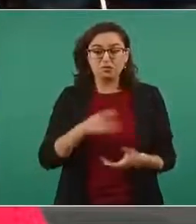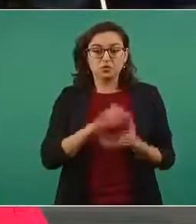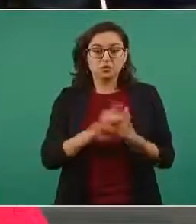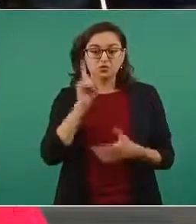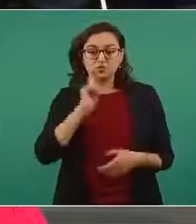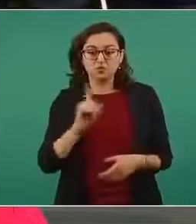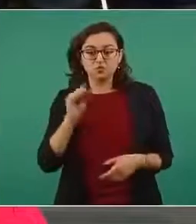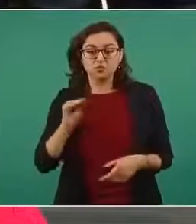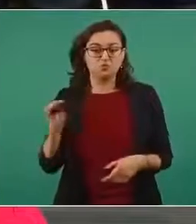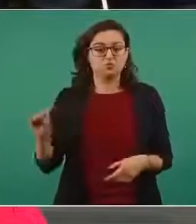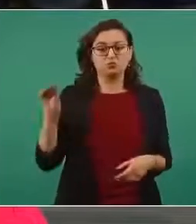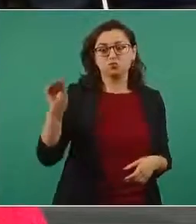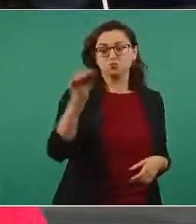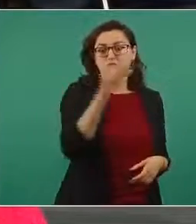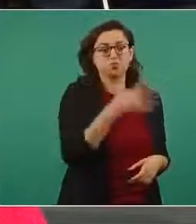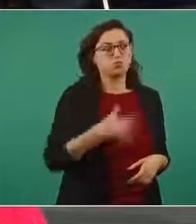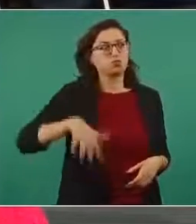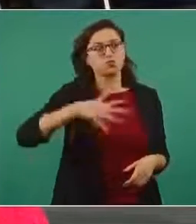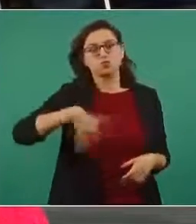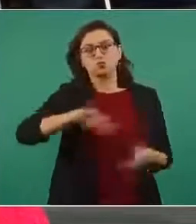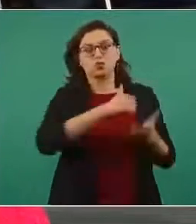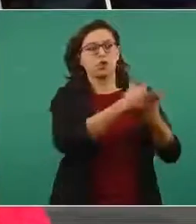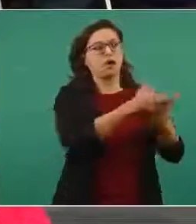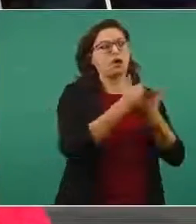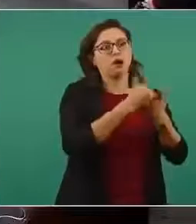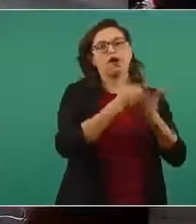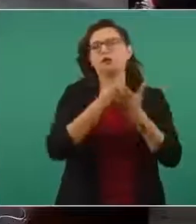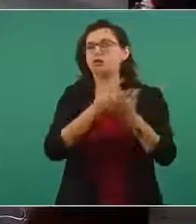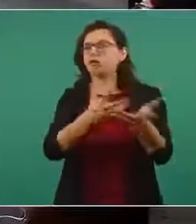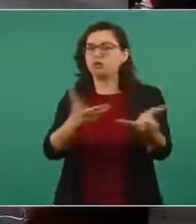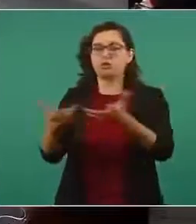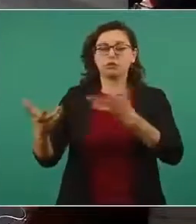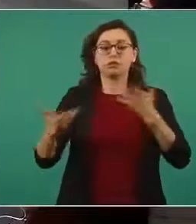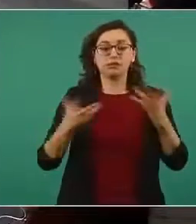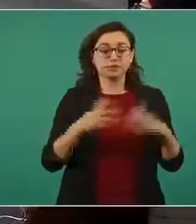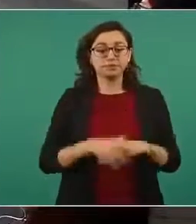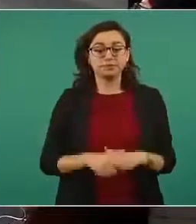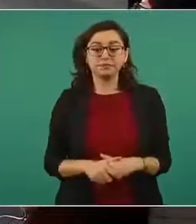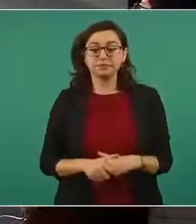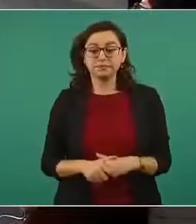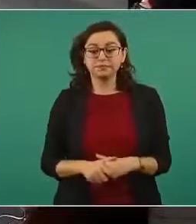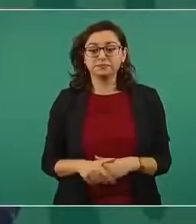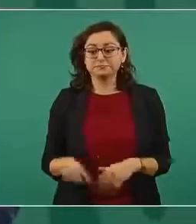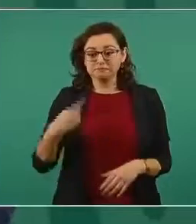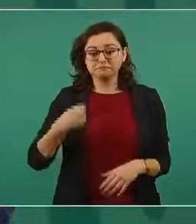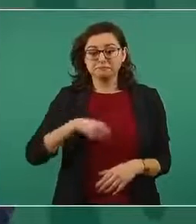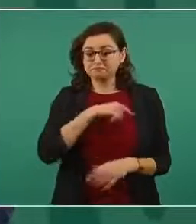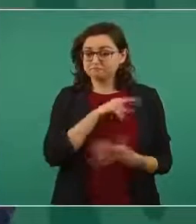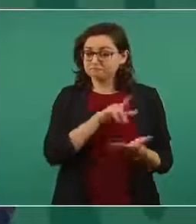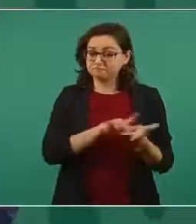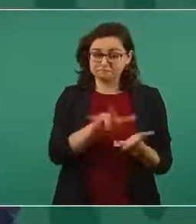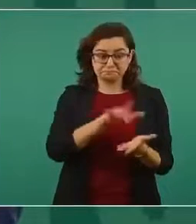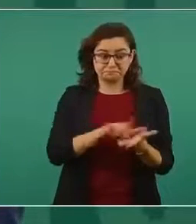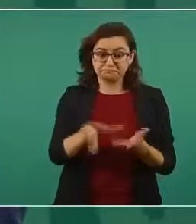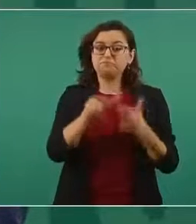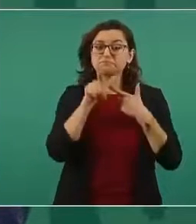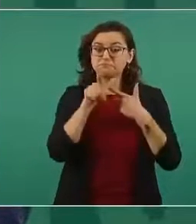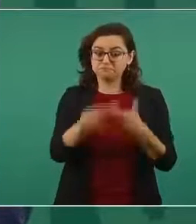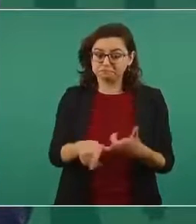partes tratando de que alguien le ayude a buscar a su hijo y vamos a seguir apoyando y este